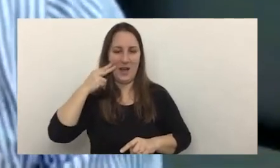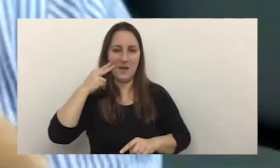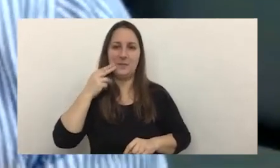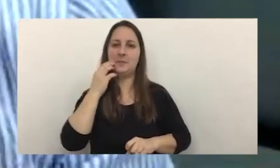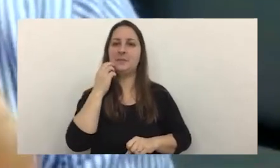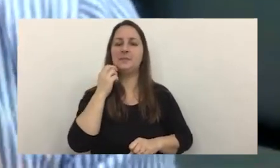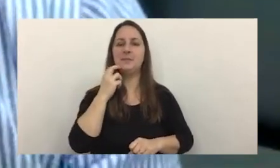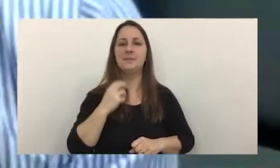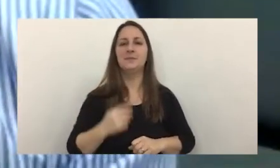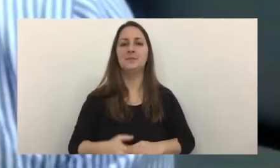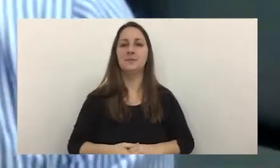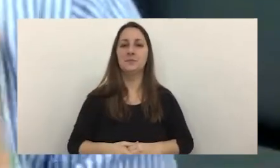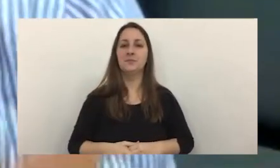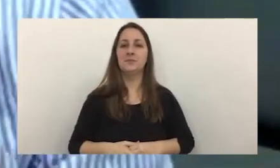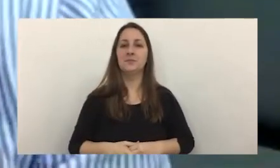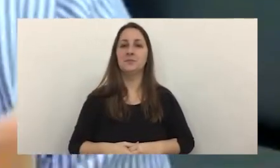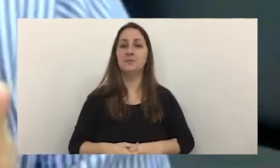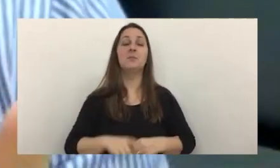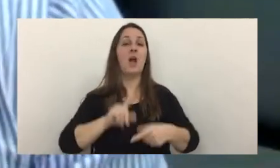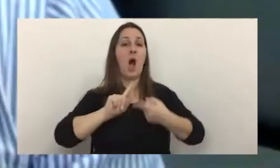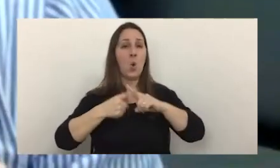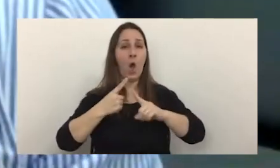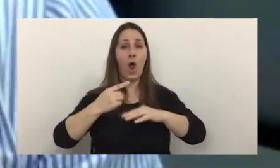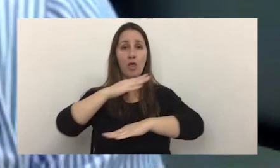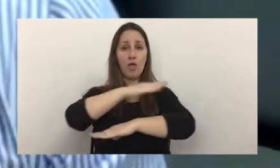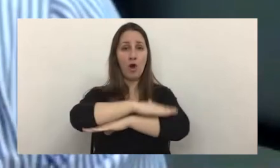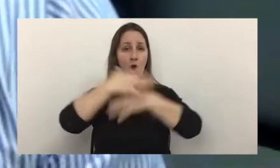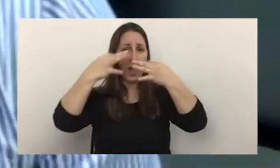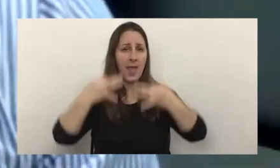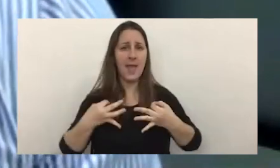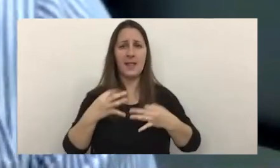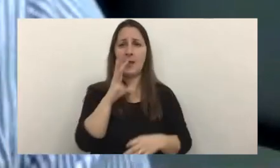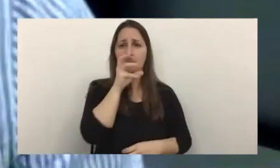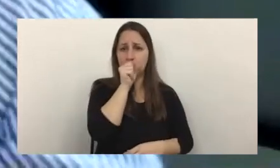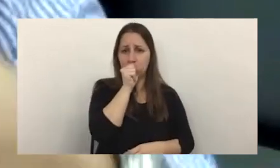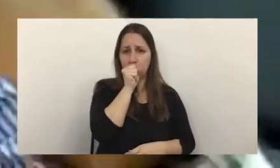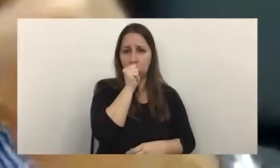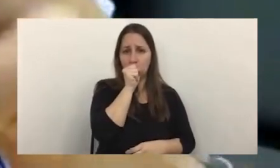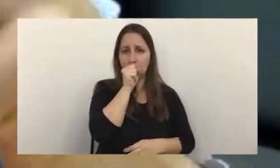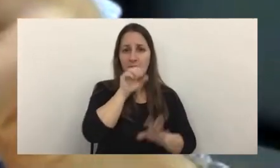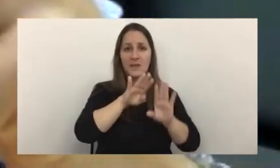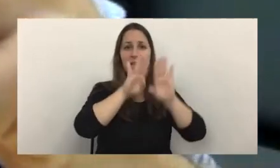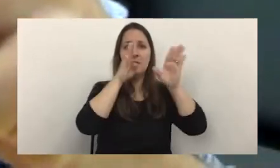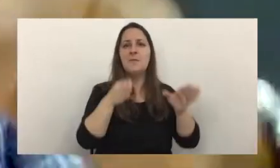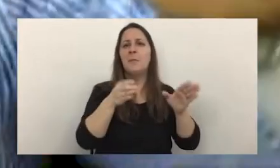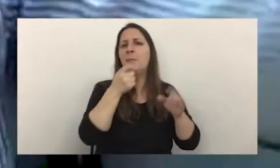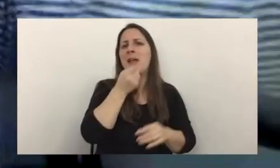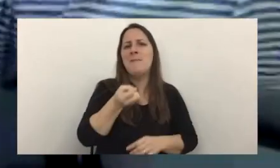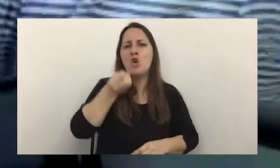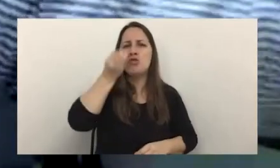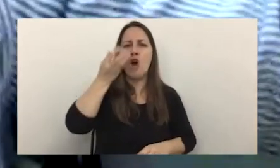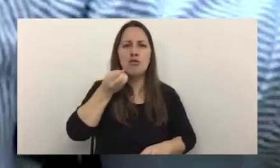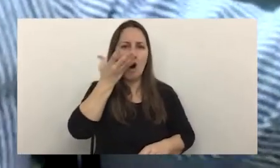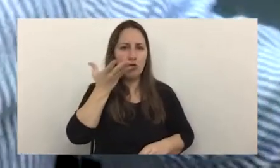usamos a partir de un acuerdo de ética de confidencialidad servidores en Hong Kong nos